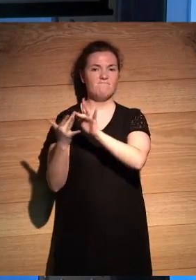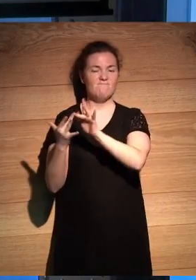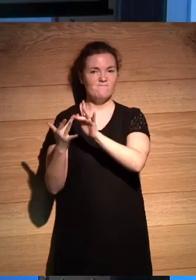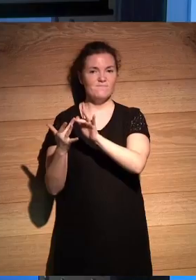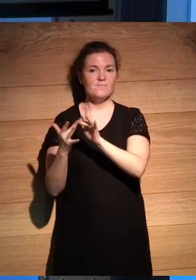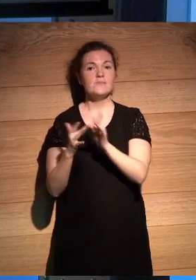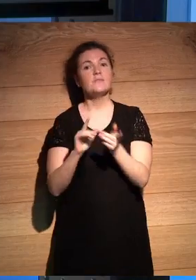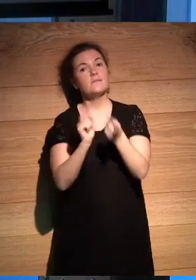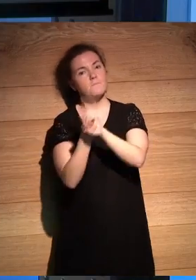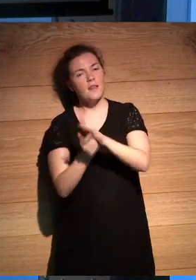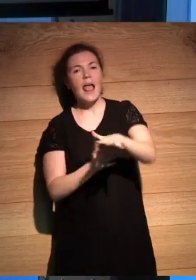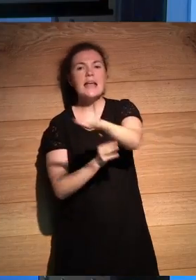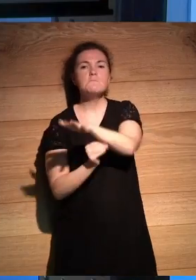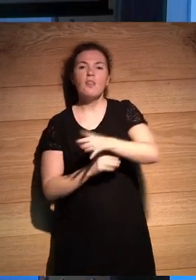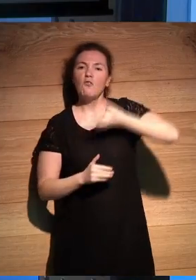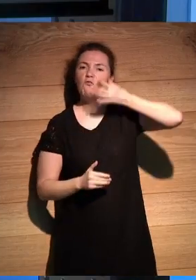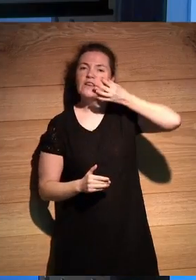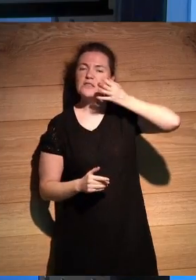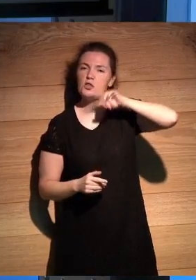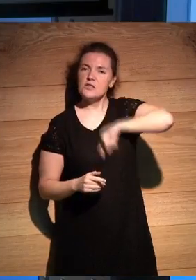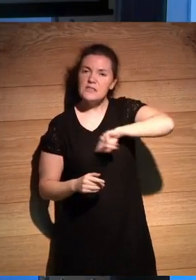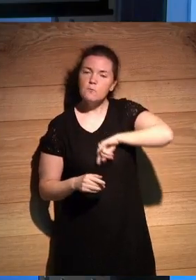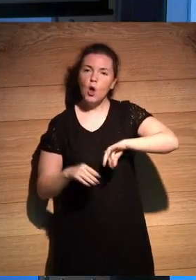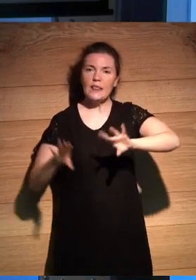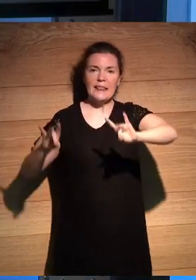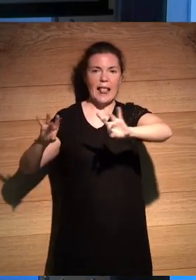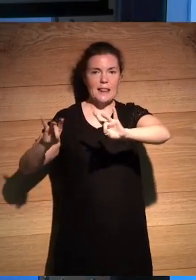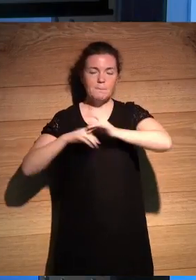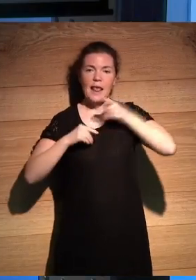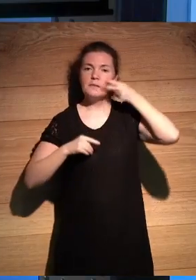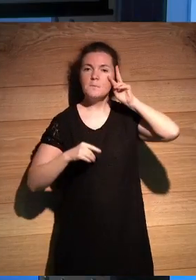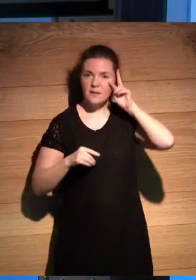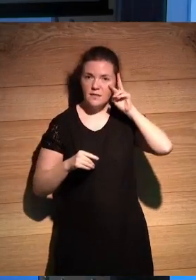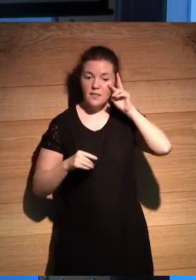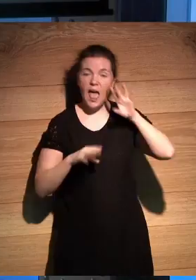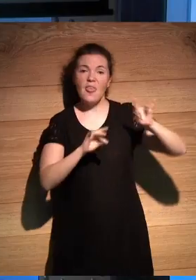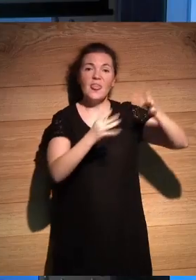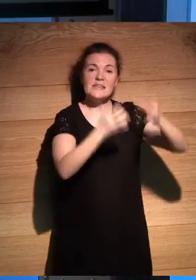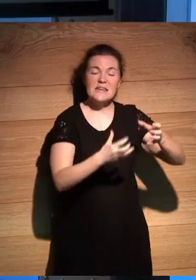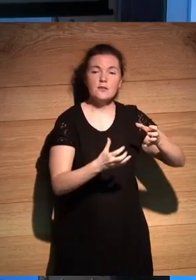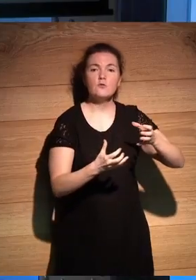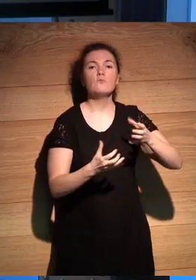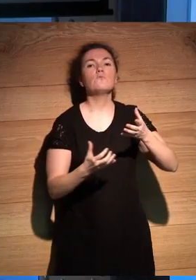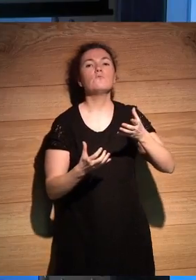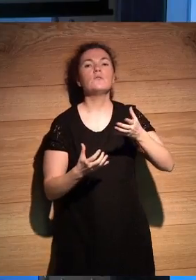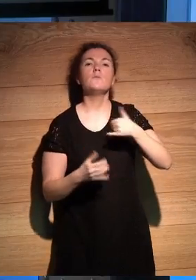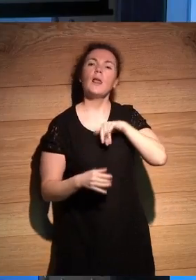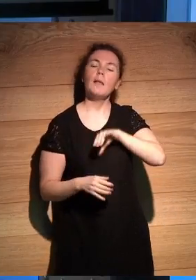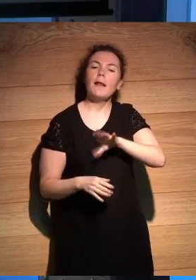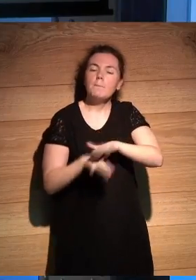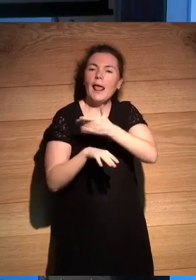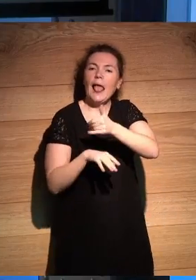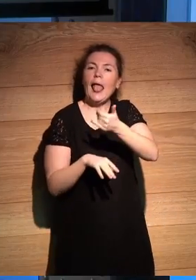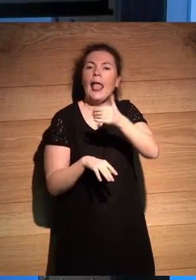se convierta en un espacio físico, sensitivo, táctil para vivir la experiencia del desierto entendiendo que la mayoría de